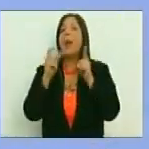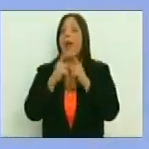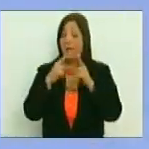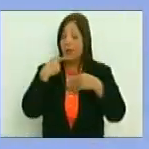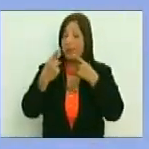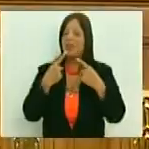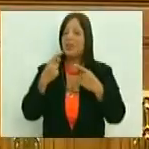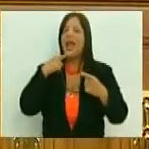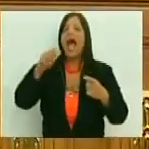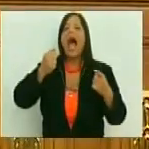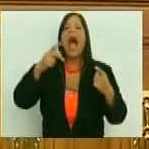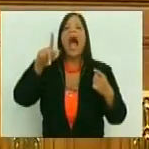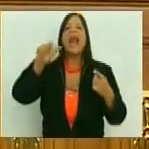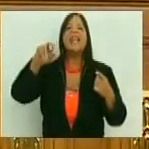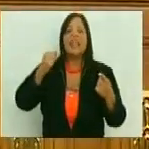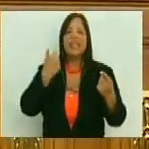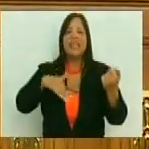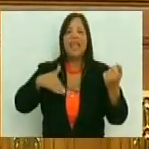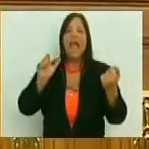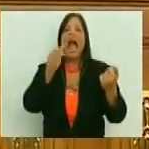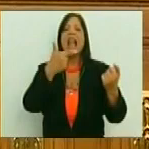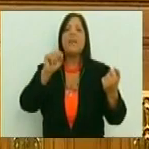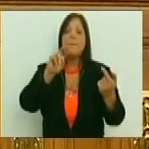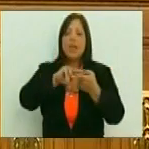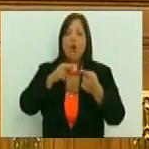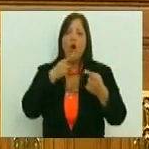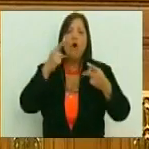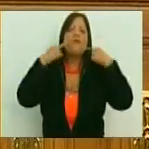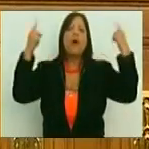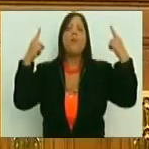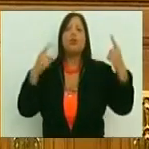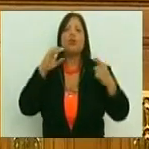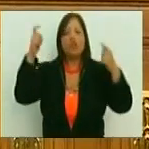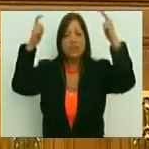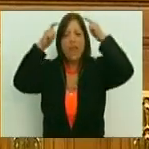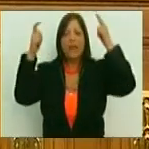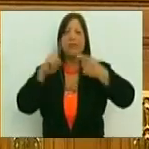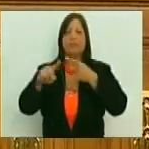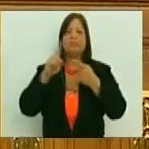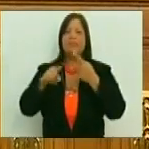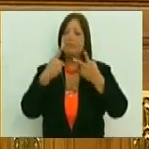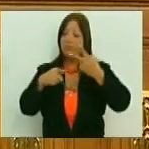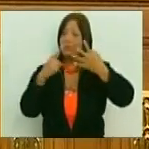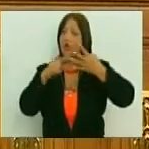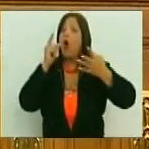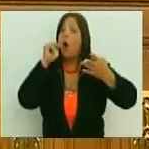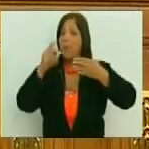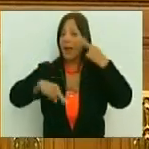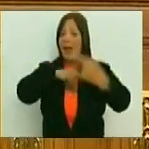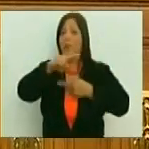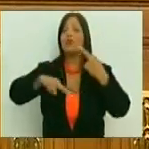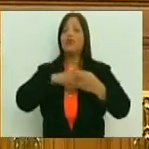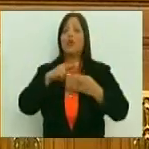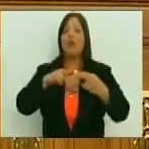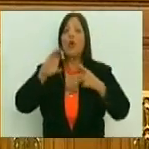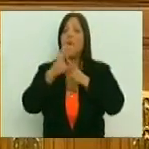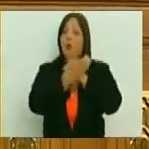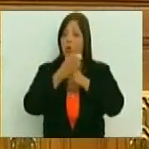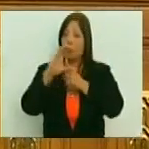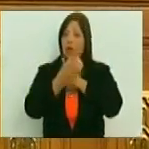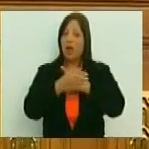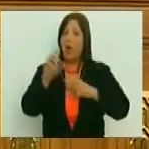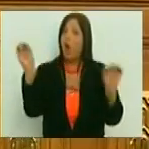citar a Li Primera, a Arjimiro Gabaldón, a Tomás Borges, a Hugo Chávez, porque a fin de cuentas la revolución es cultural